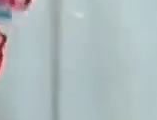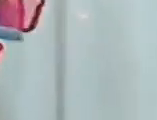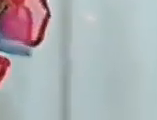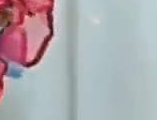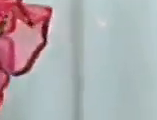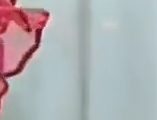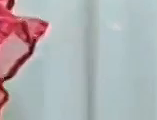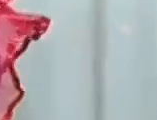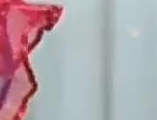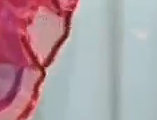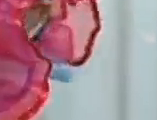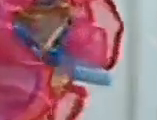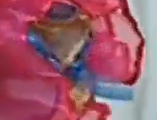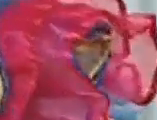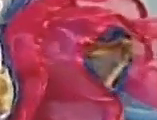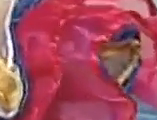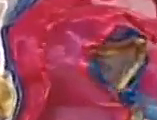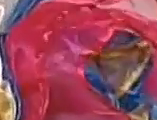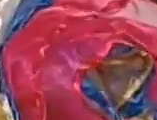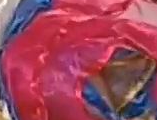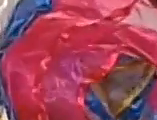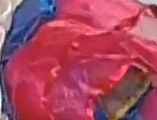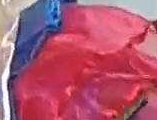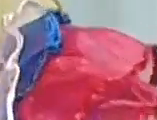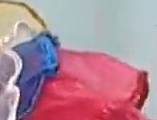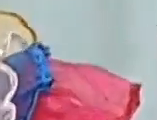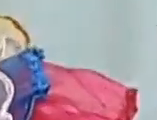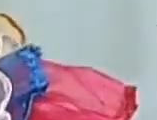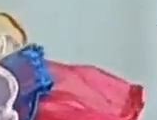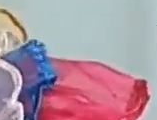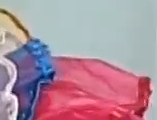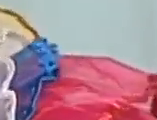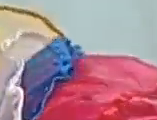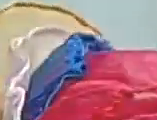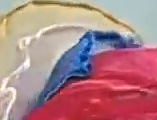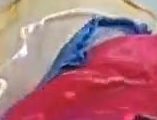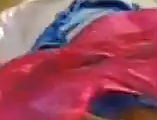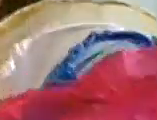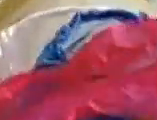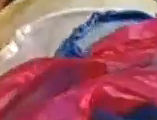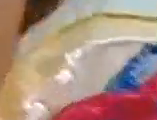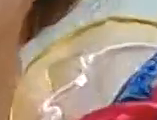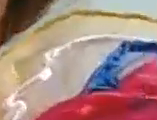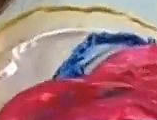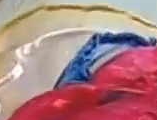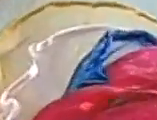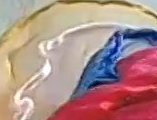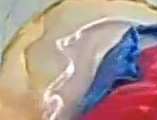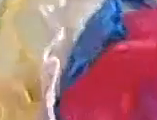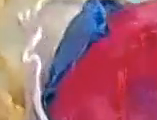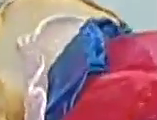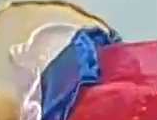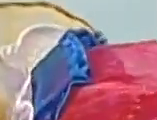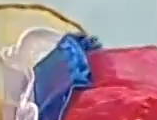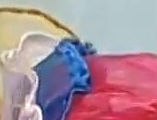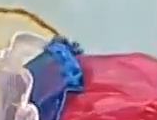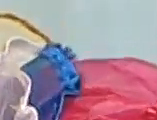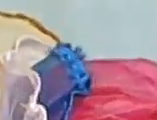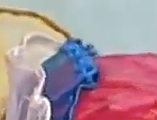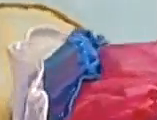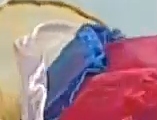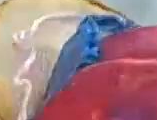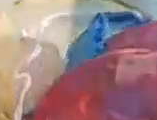pesca La canta de la montaña y orgullosa yo me siento en la tierra venezolana Una zona de grandes poetas y